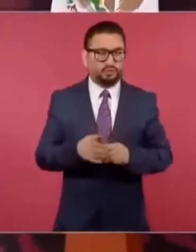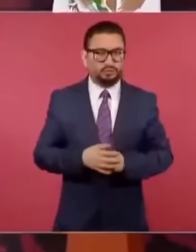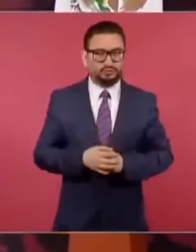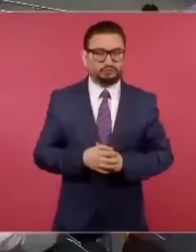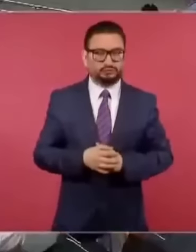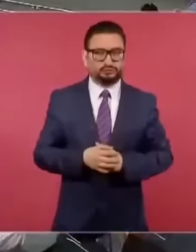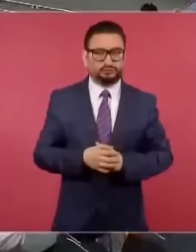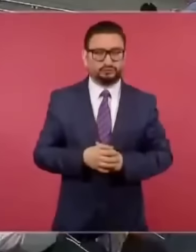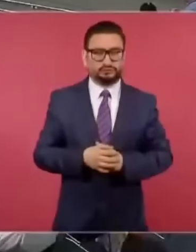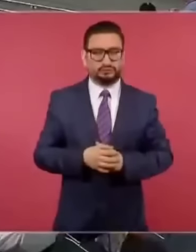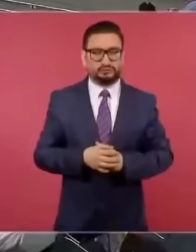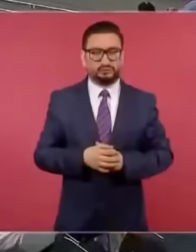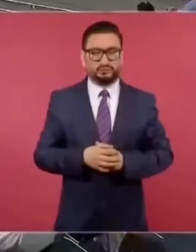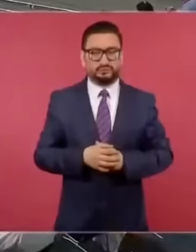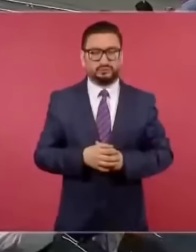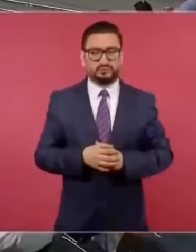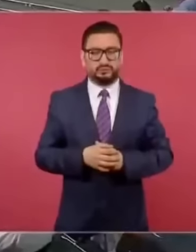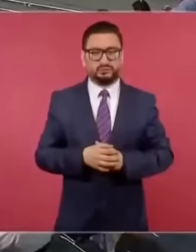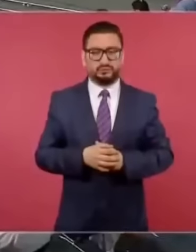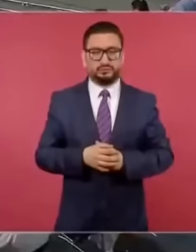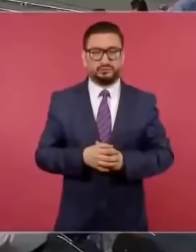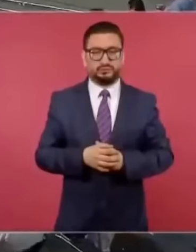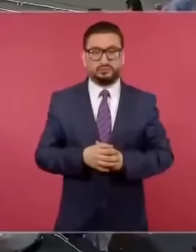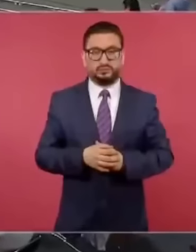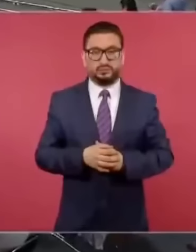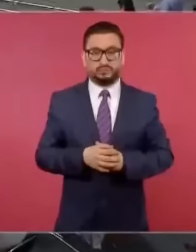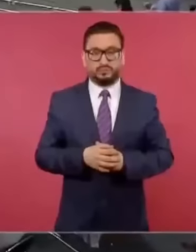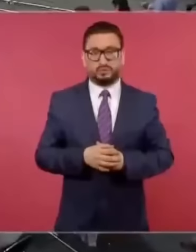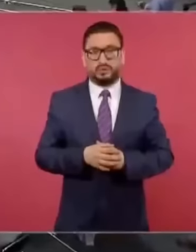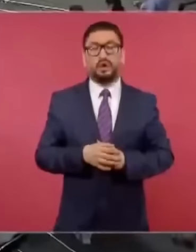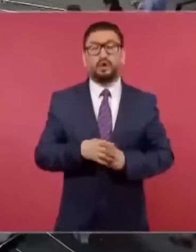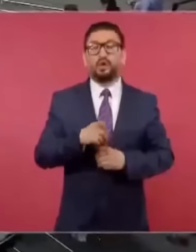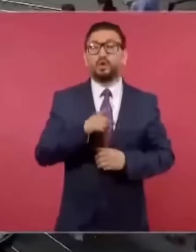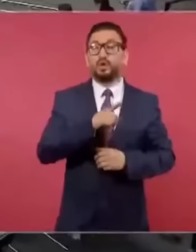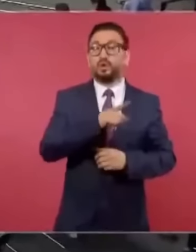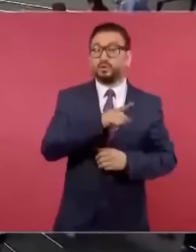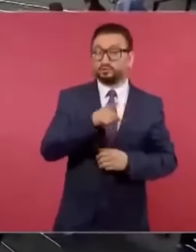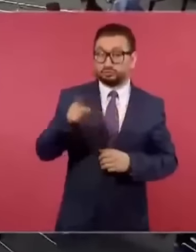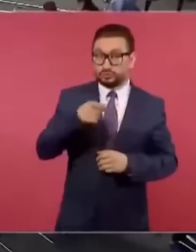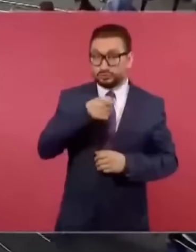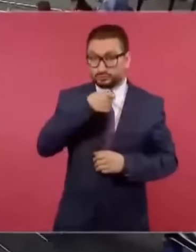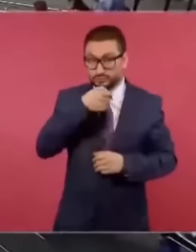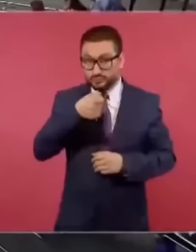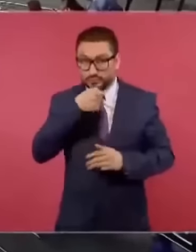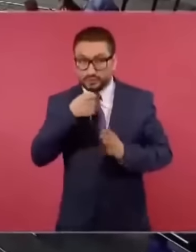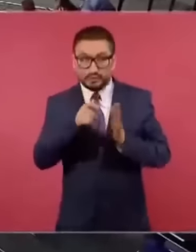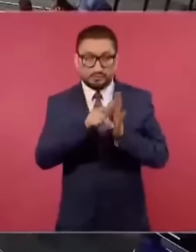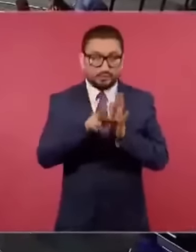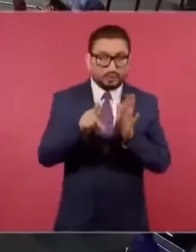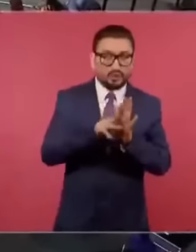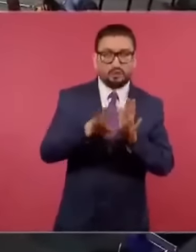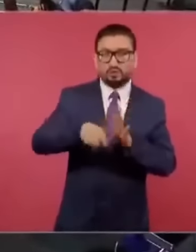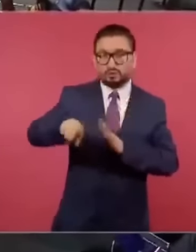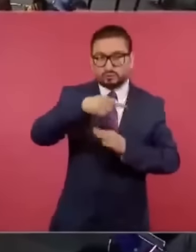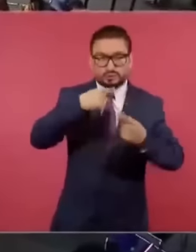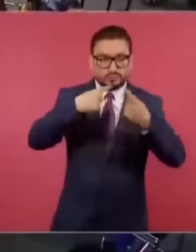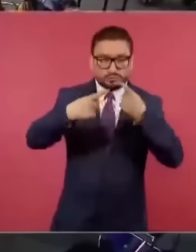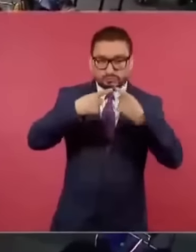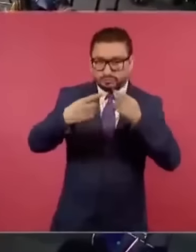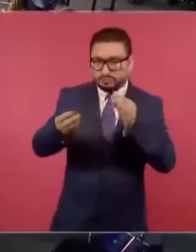que son cuestiones que ustedes deben discutir, debatir,